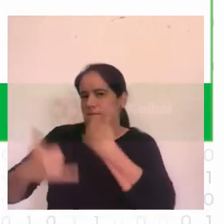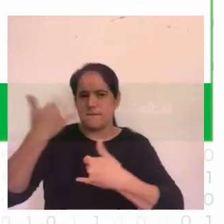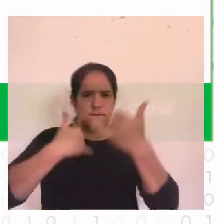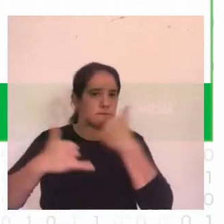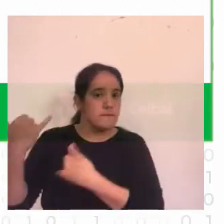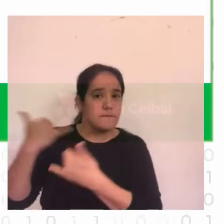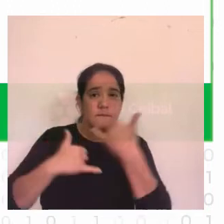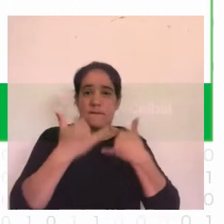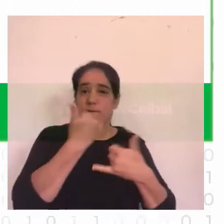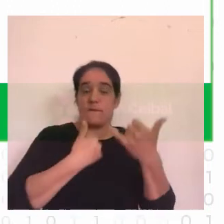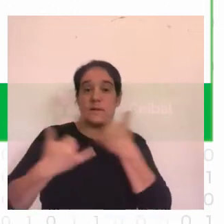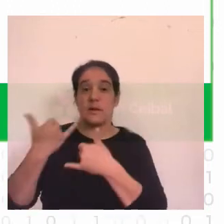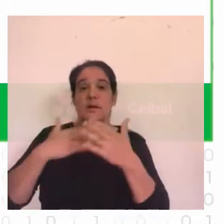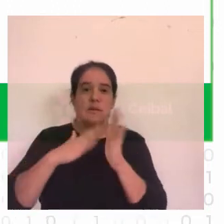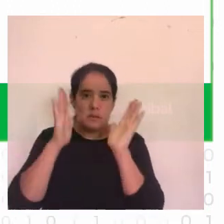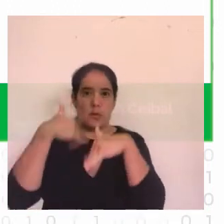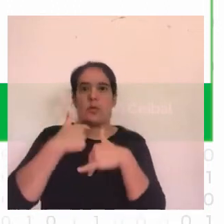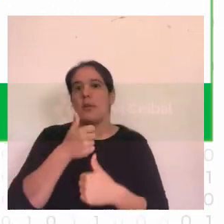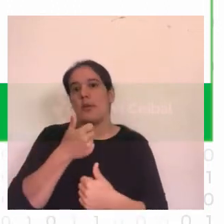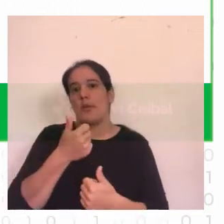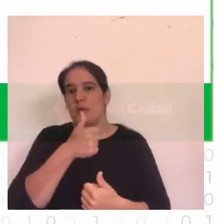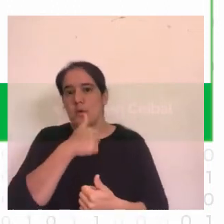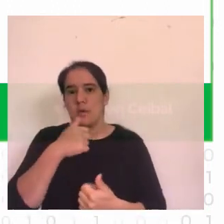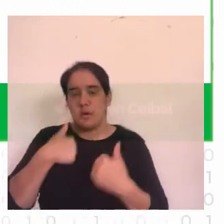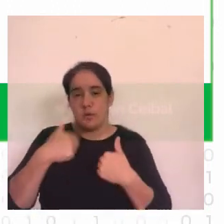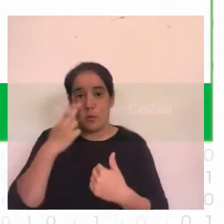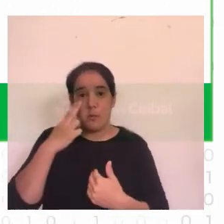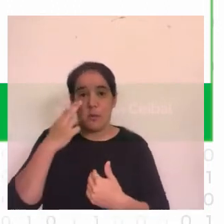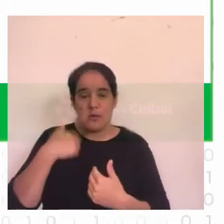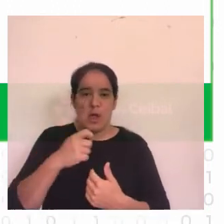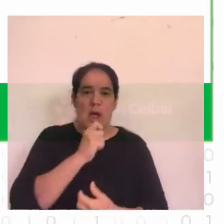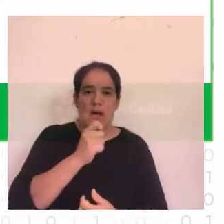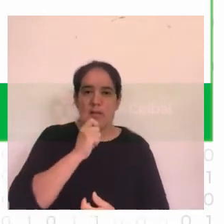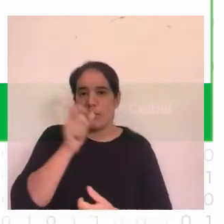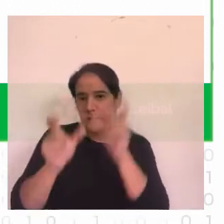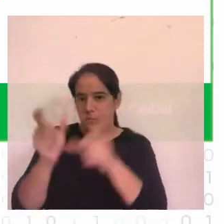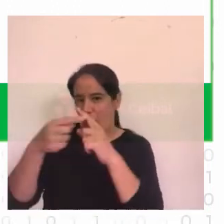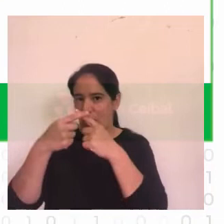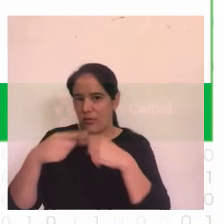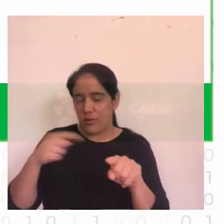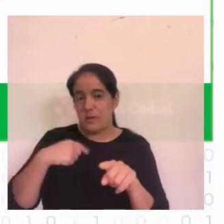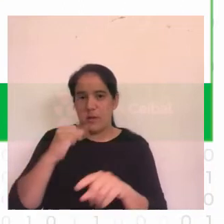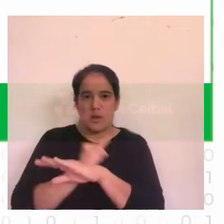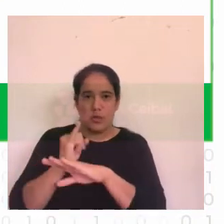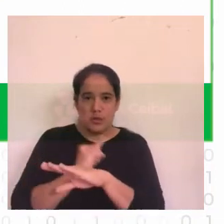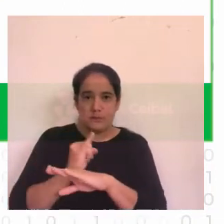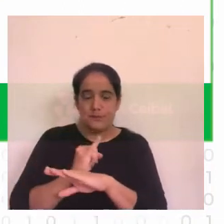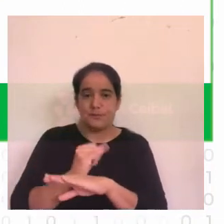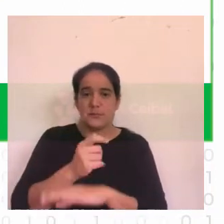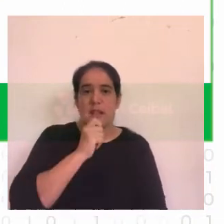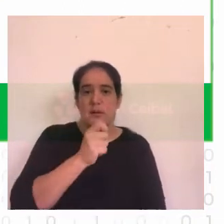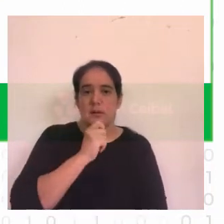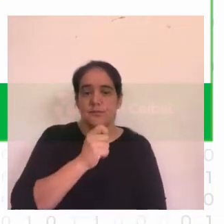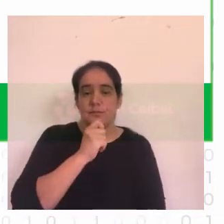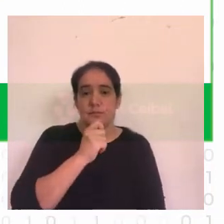podíamos llevar a una solución a nuestro problema y para eso tuvimos entrevistas con varias personas e instituciones bueno entrevistamos a